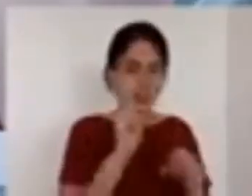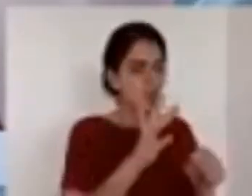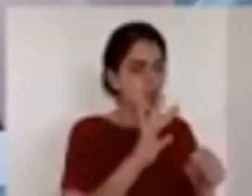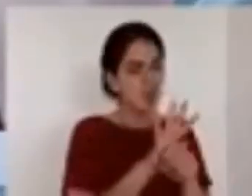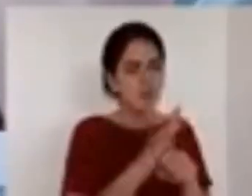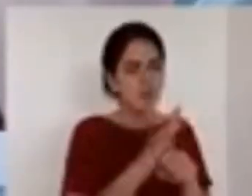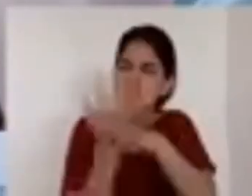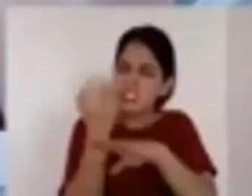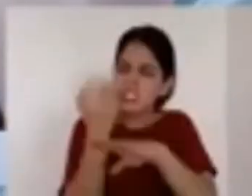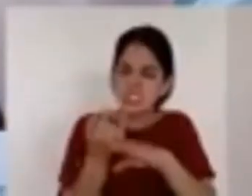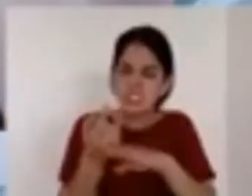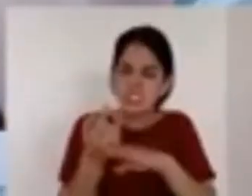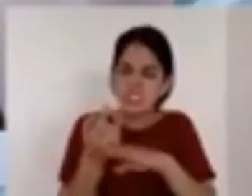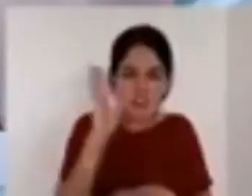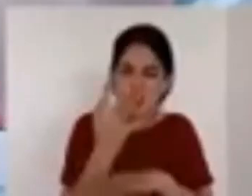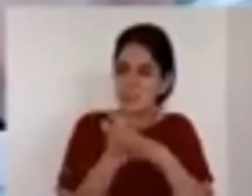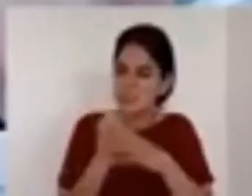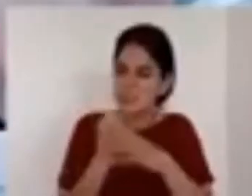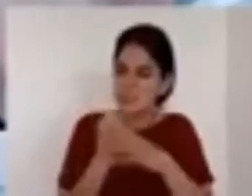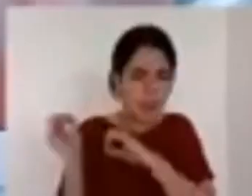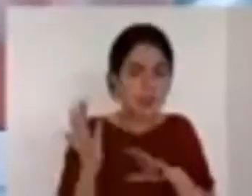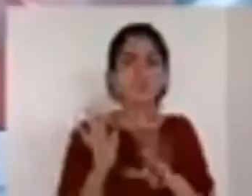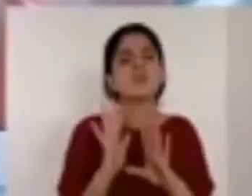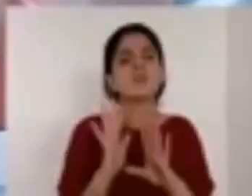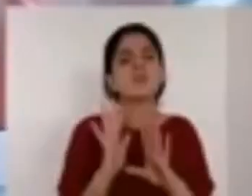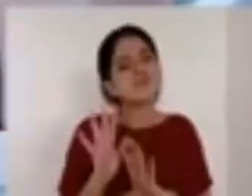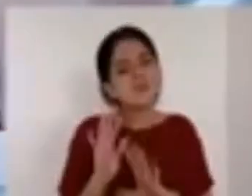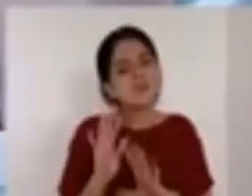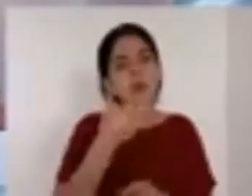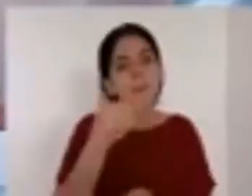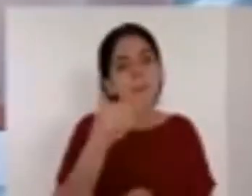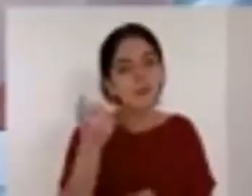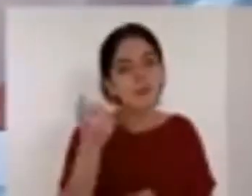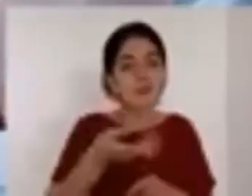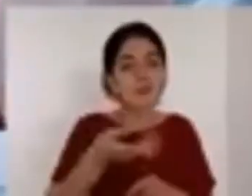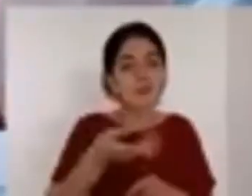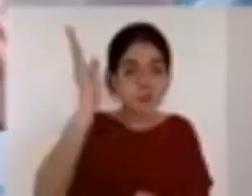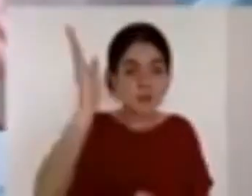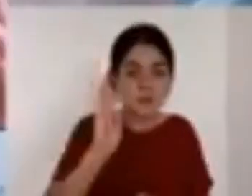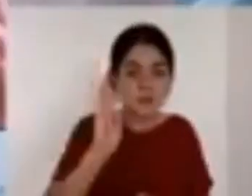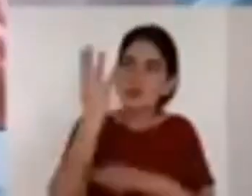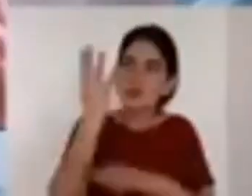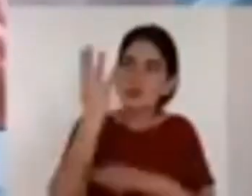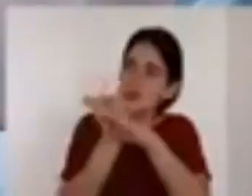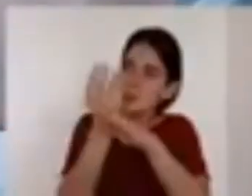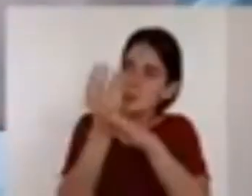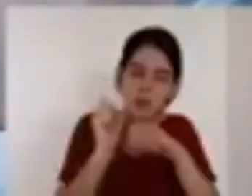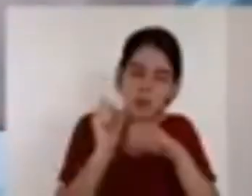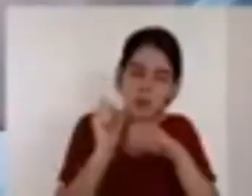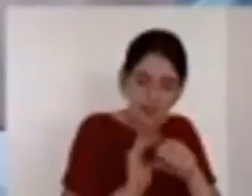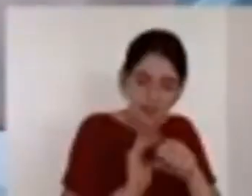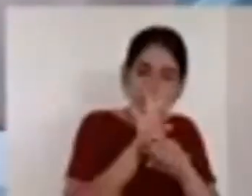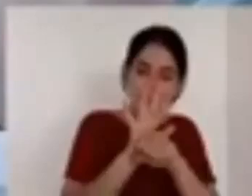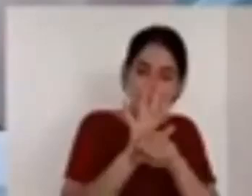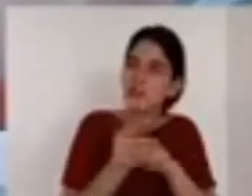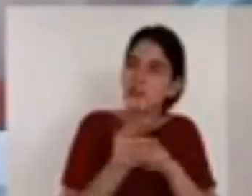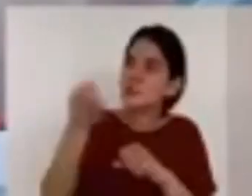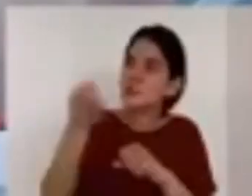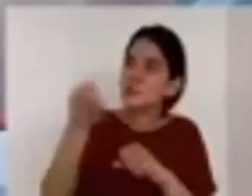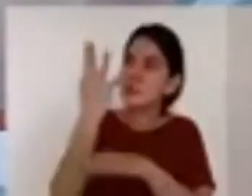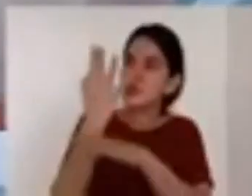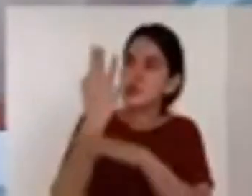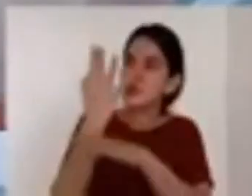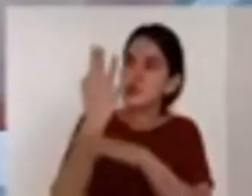y que nos suceden porque a través de ellas el Señor quiere cambios nosotros